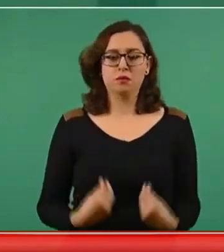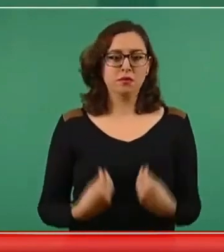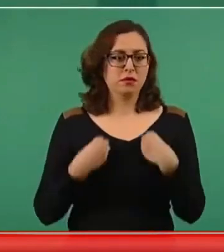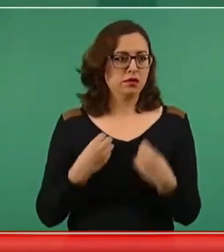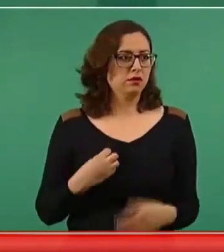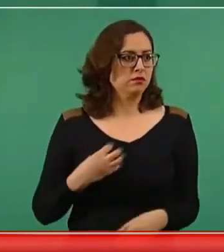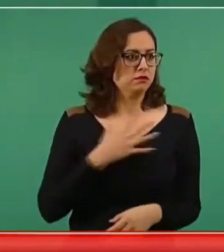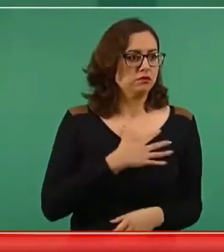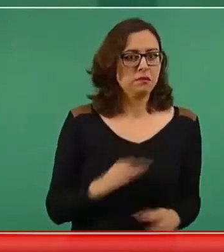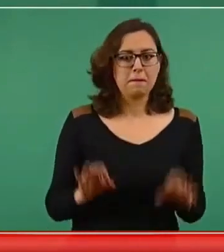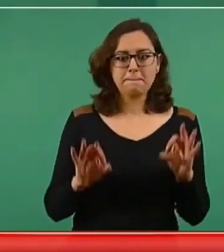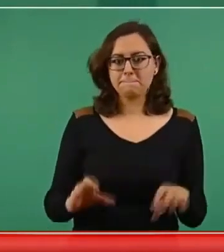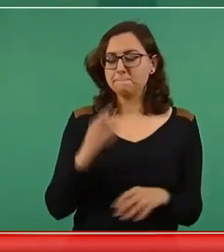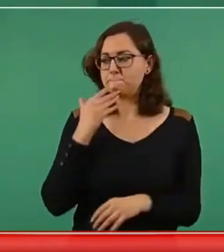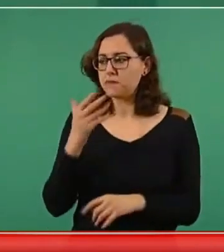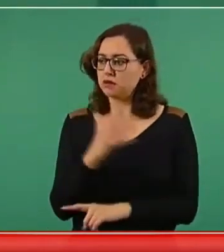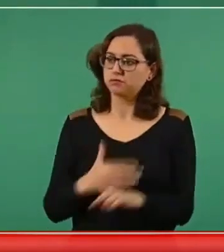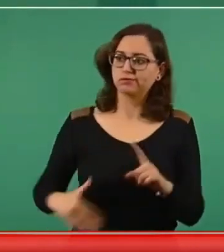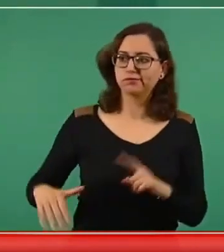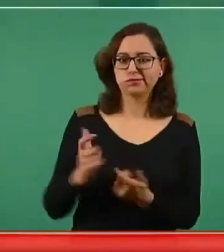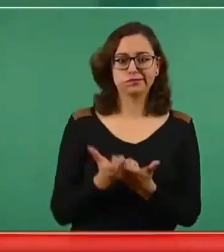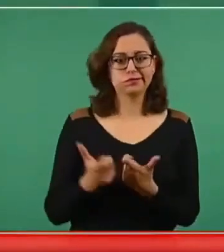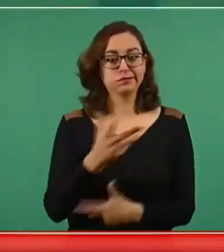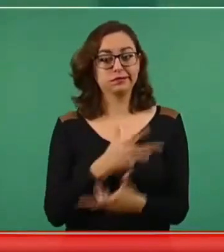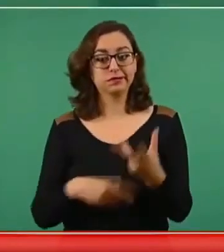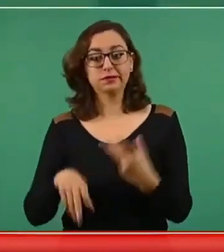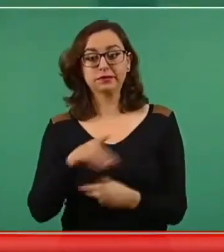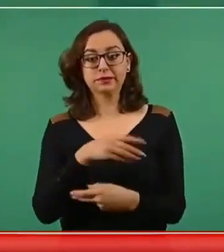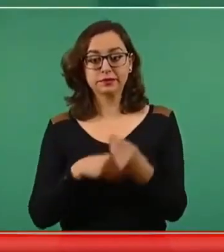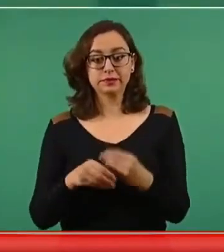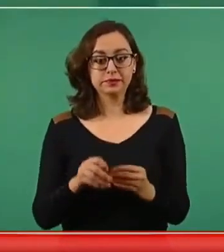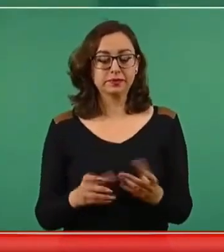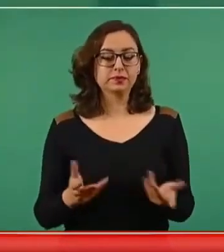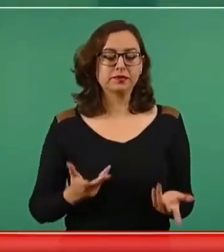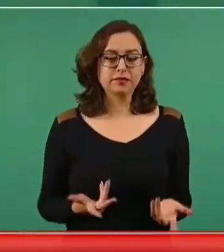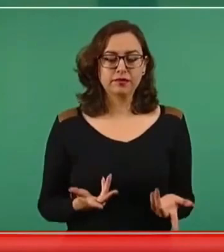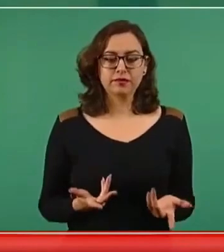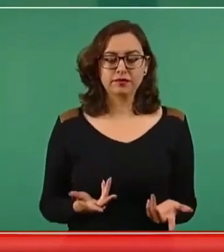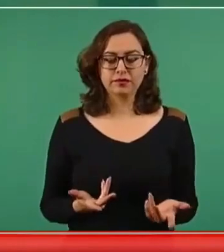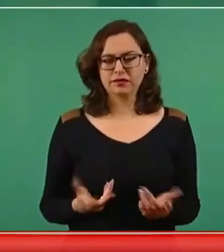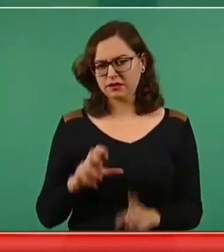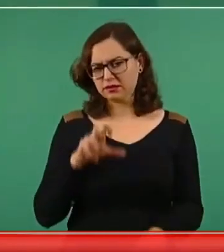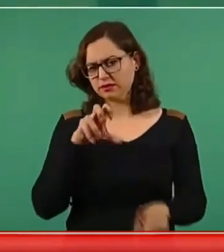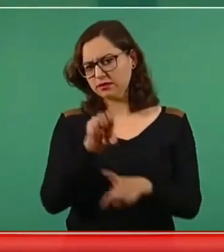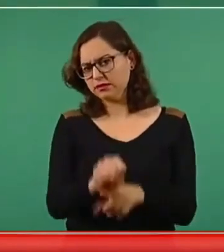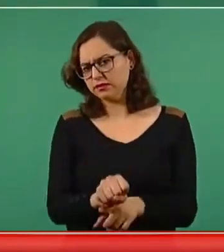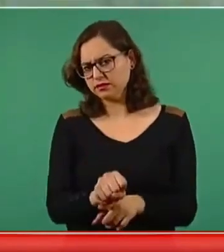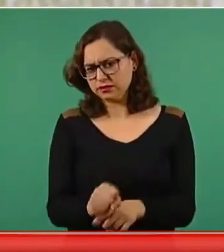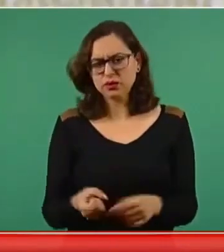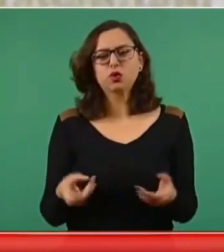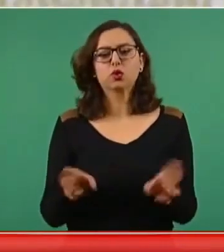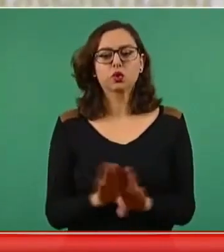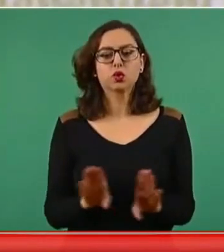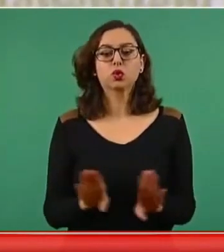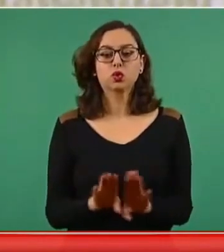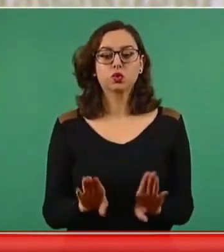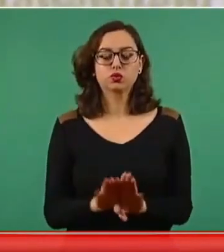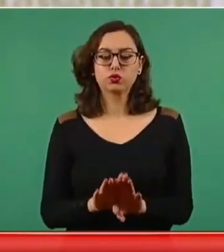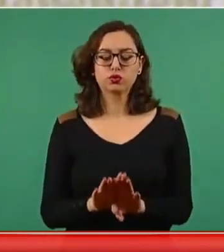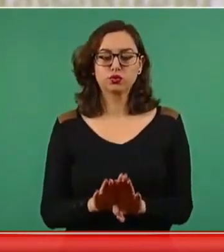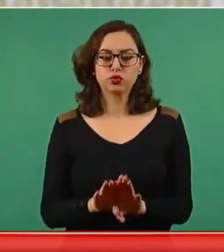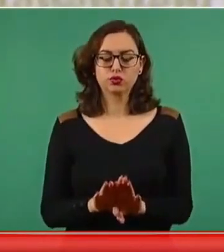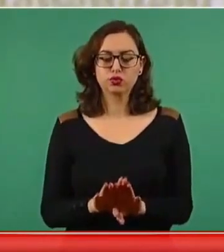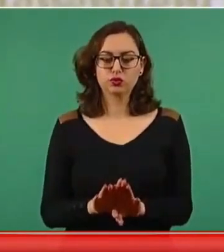crecimiento económico. Entonces, ¿cómo logramos eso? En ese segundo